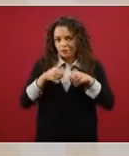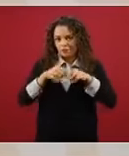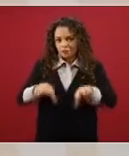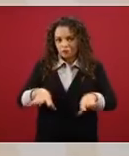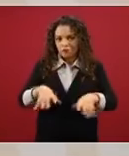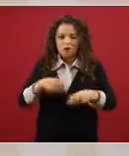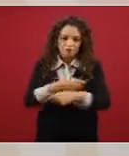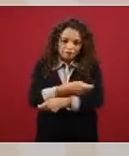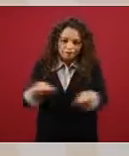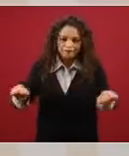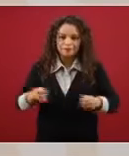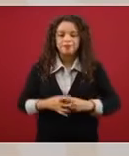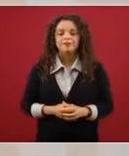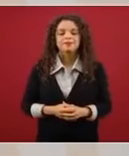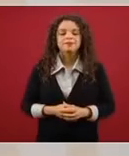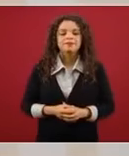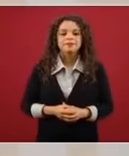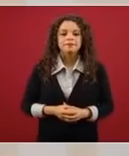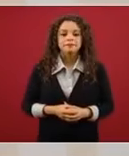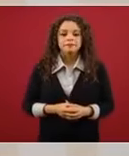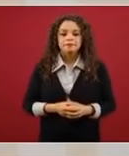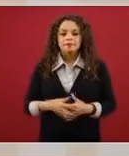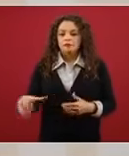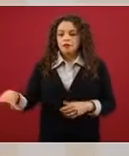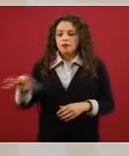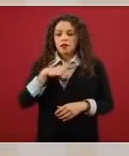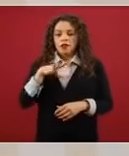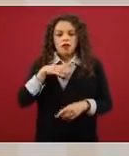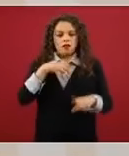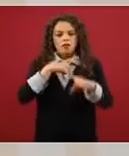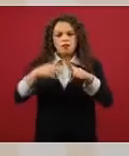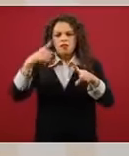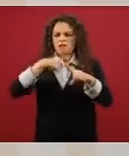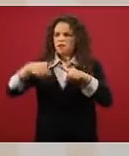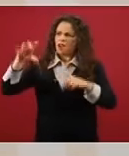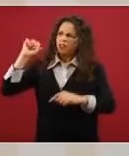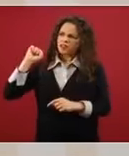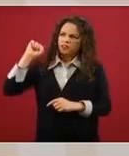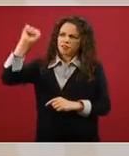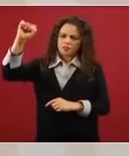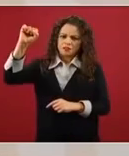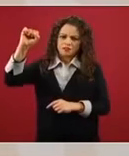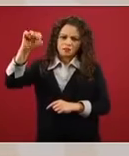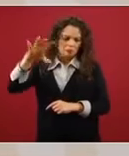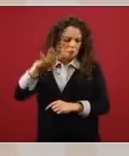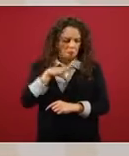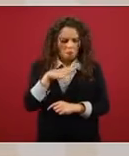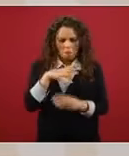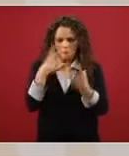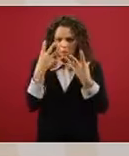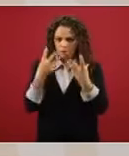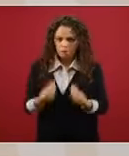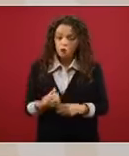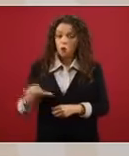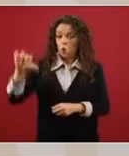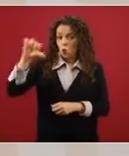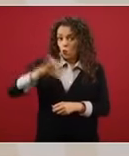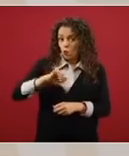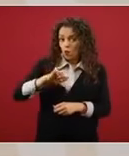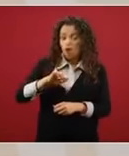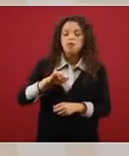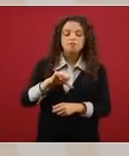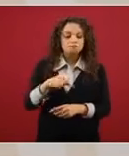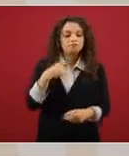hace, hay muchas corrientes sindicales. El día de hoy estuvimos trabajando precisamente con dos